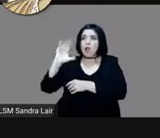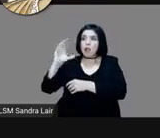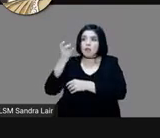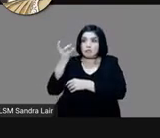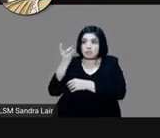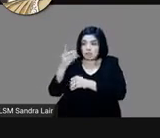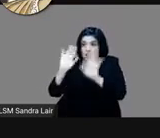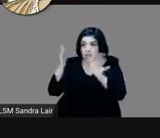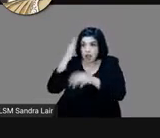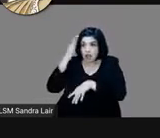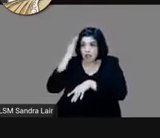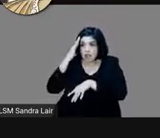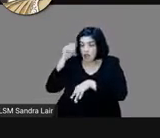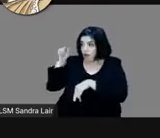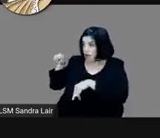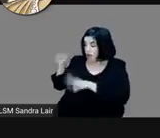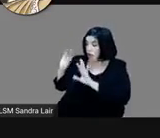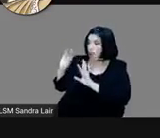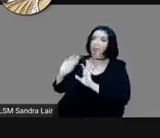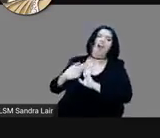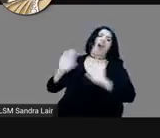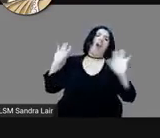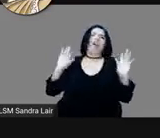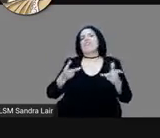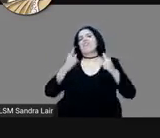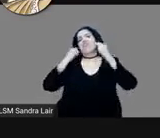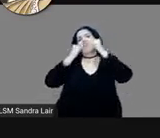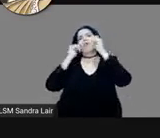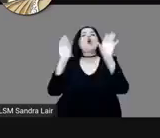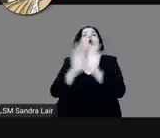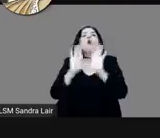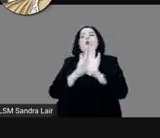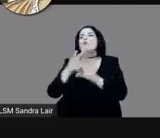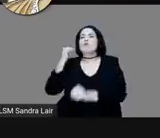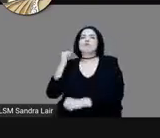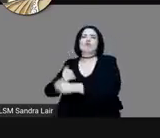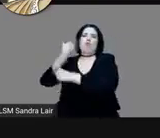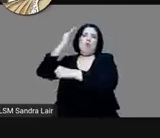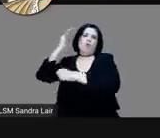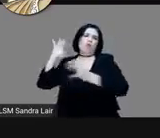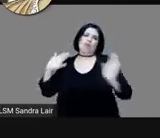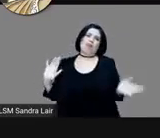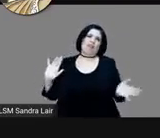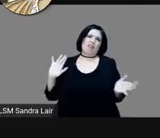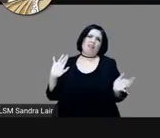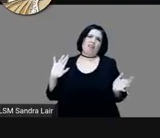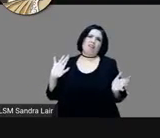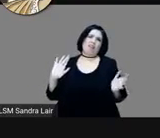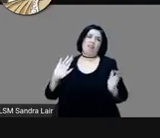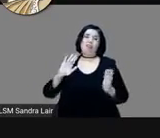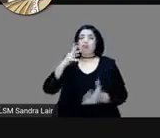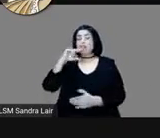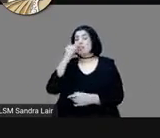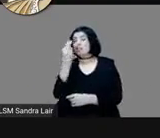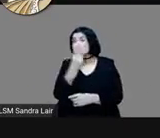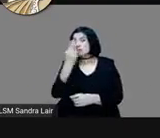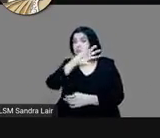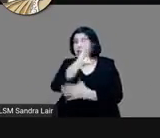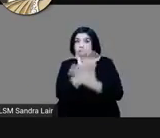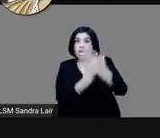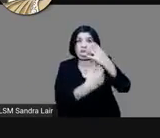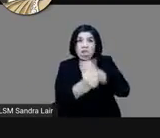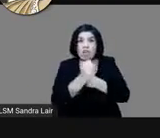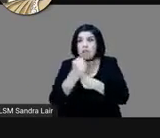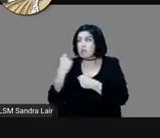huida de la noche triste y cargar con él, con el señor de Tlatelolco, que